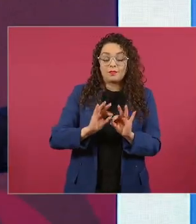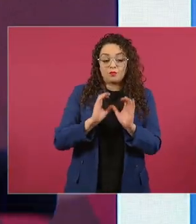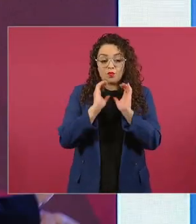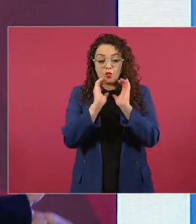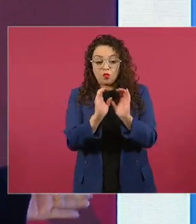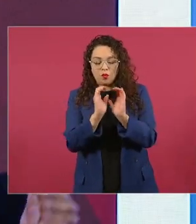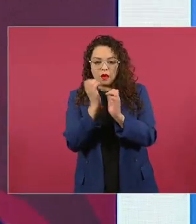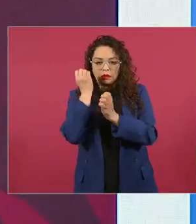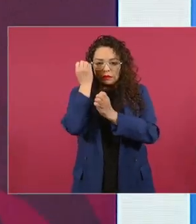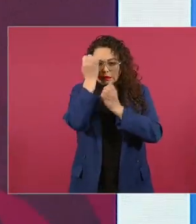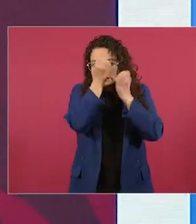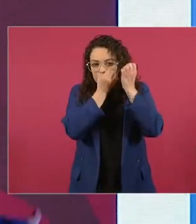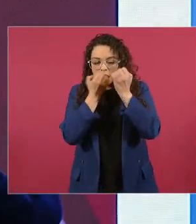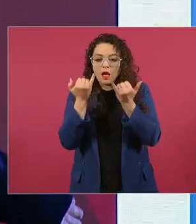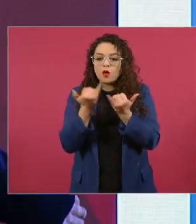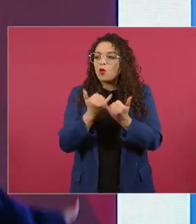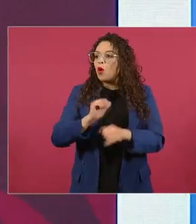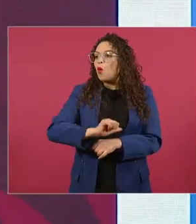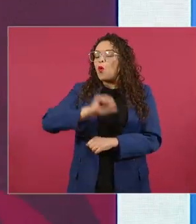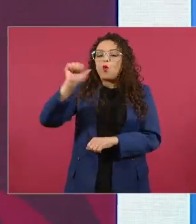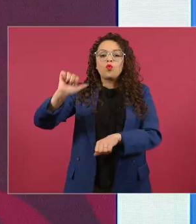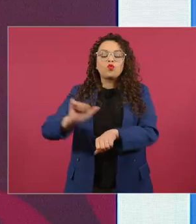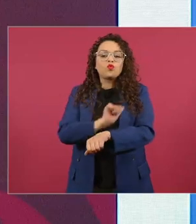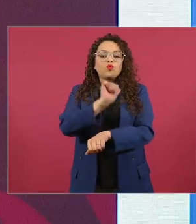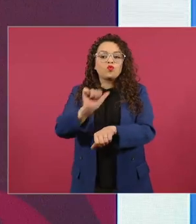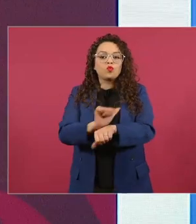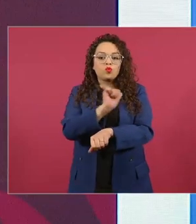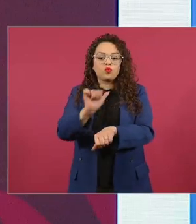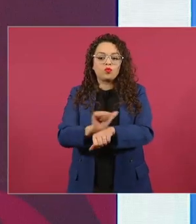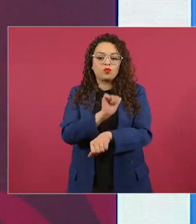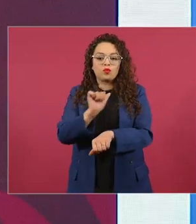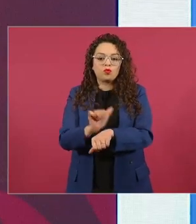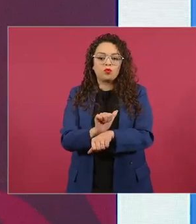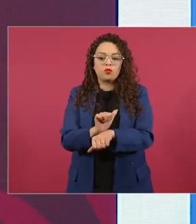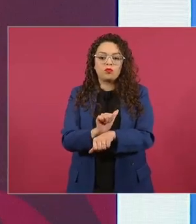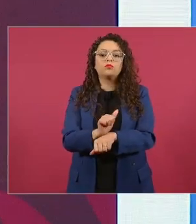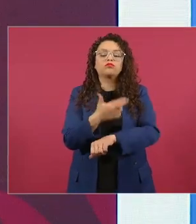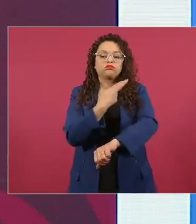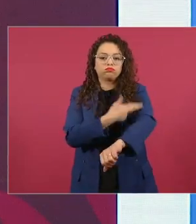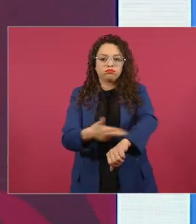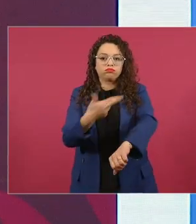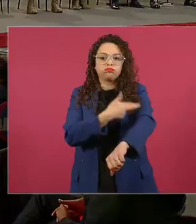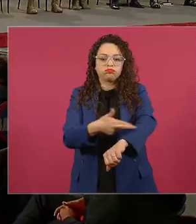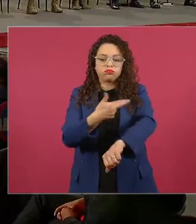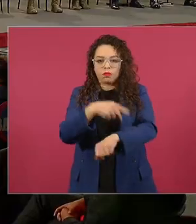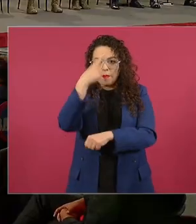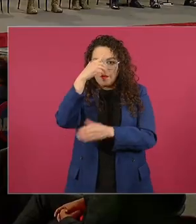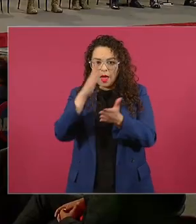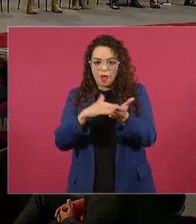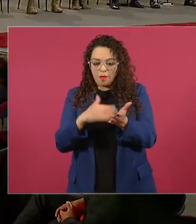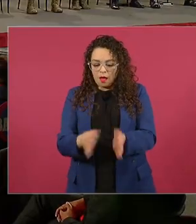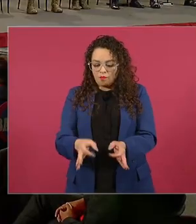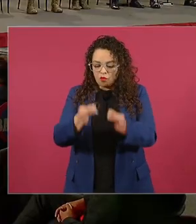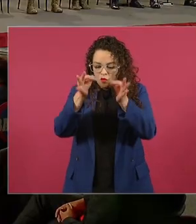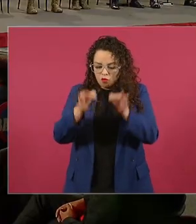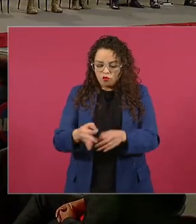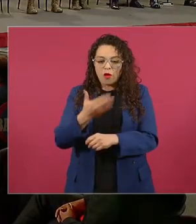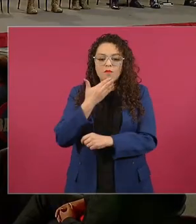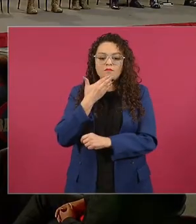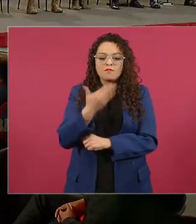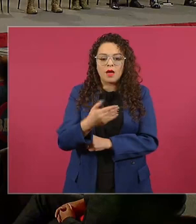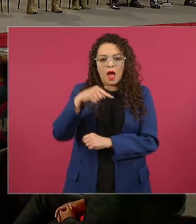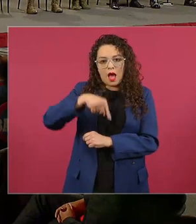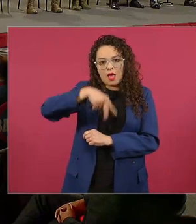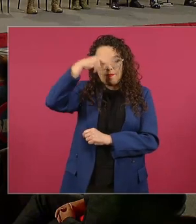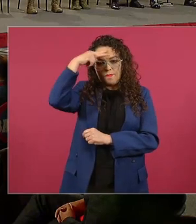con los otros vehículos que normalmente se están regularizando en nuestro país. Adelante. Siempre se